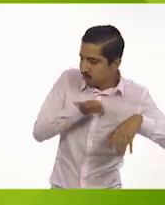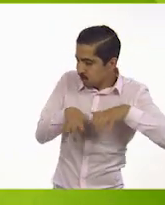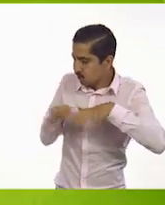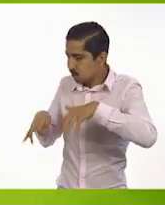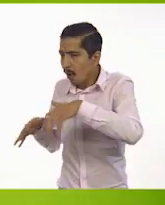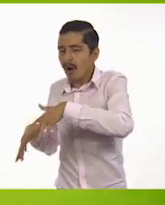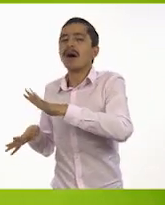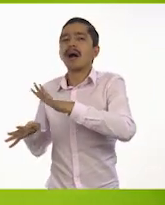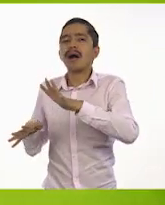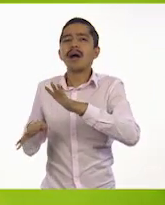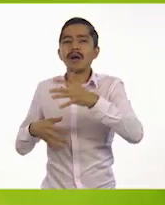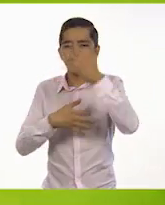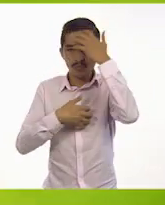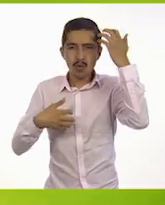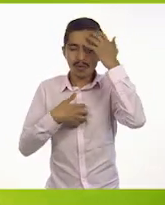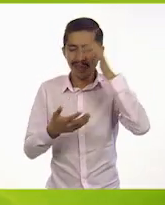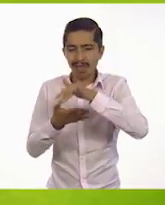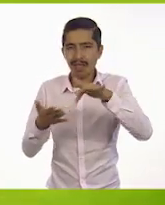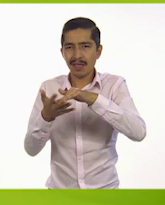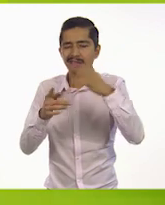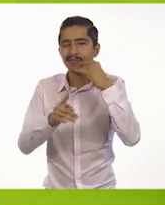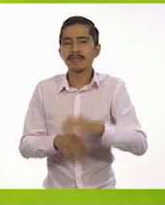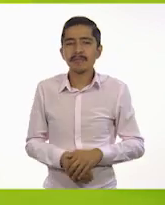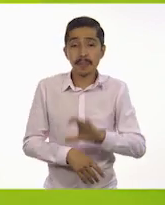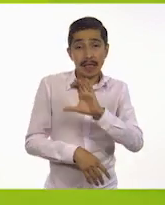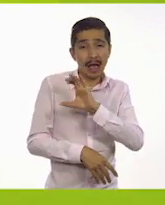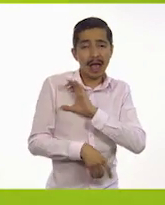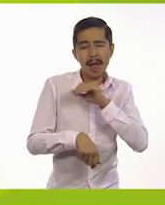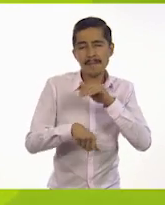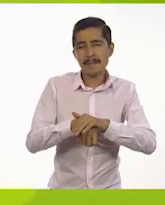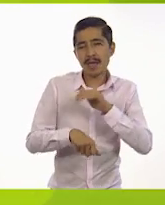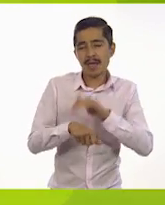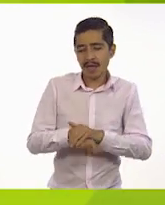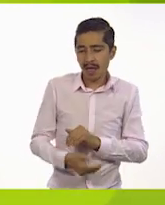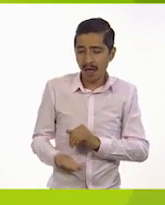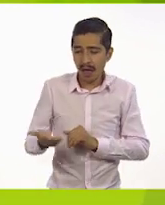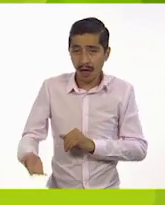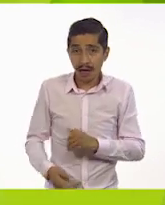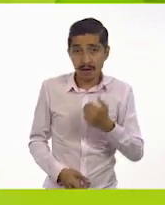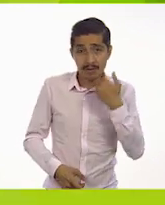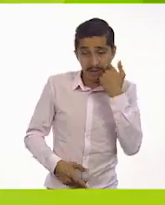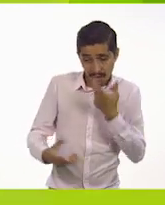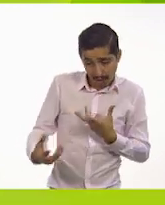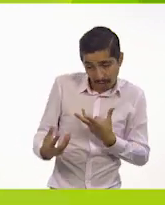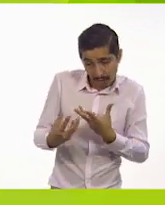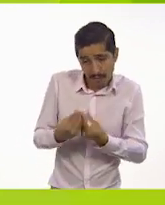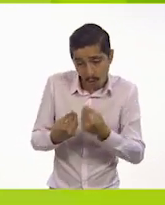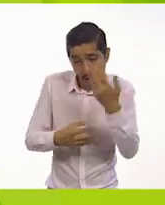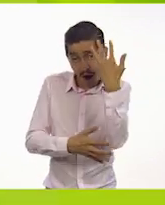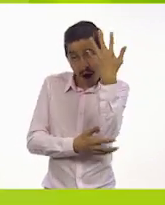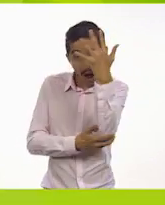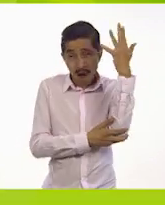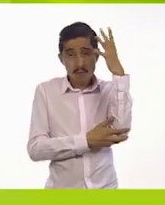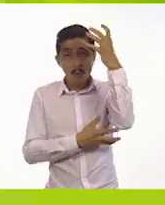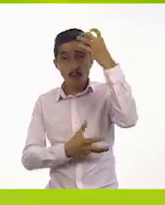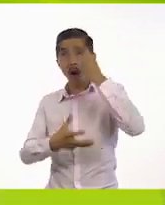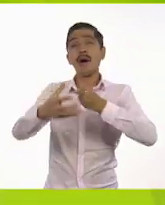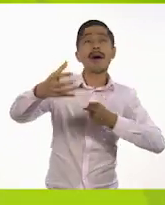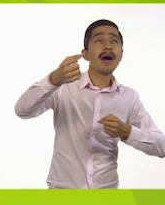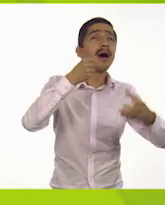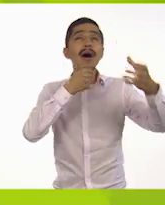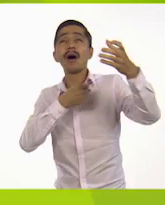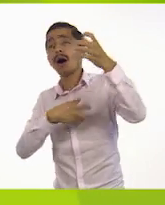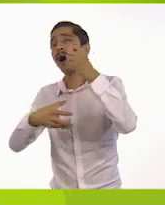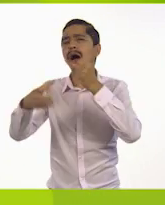que leerla. El mono leyó. Queridísima amiga, ¿quiere trepar conmigo a los árboles? Tengo